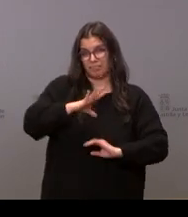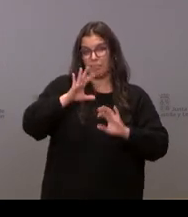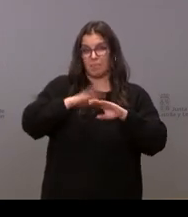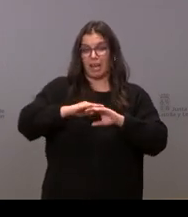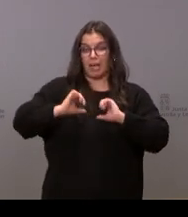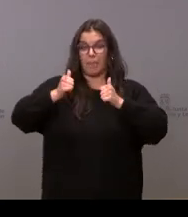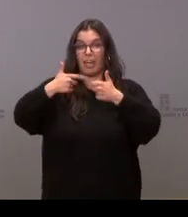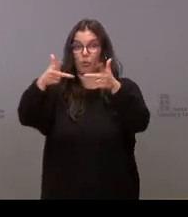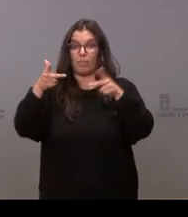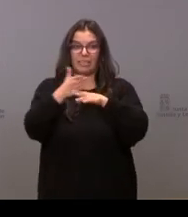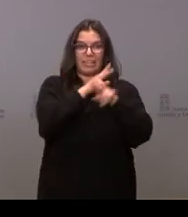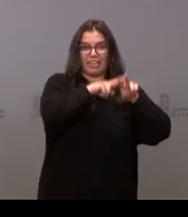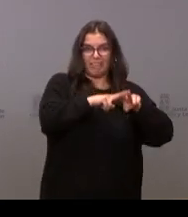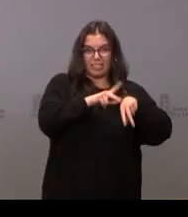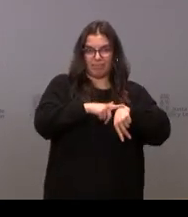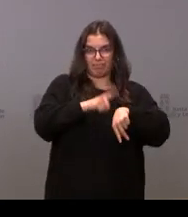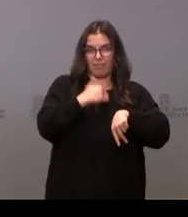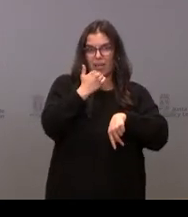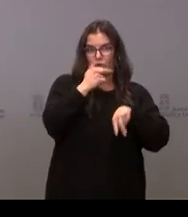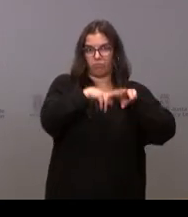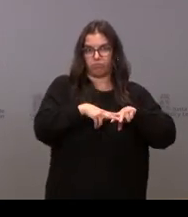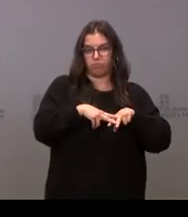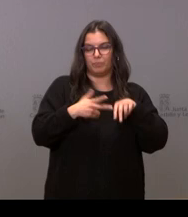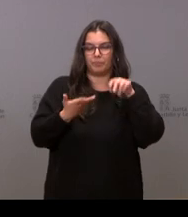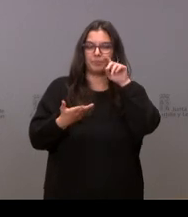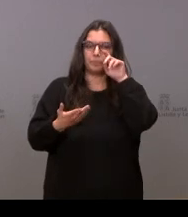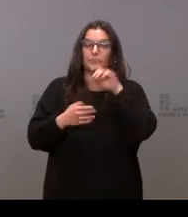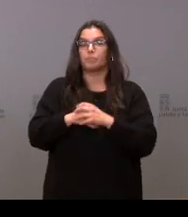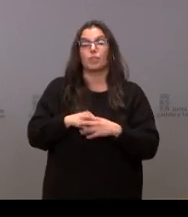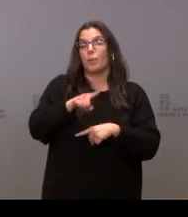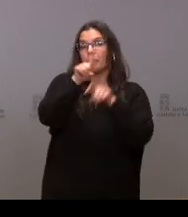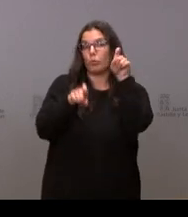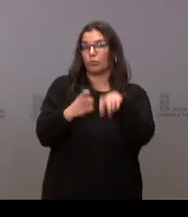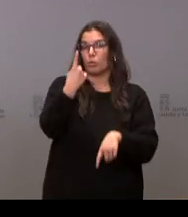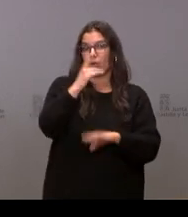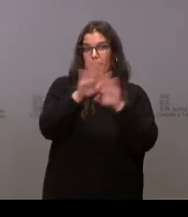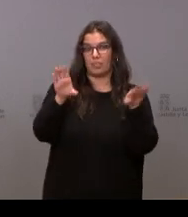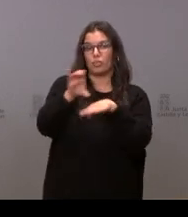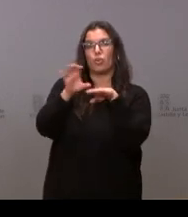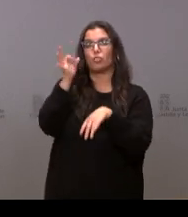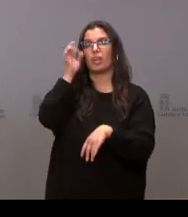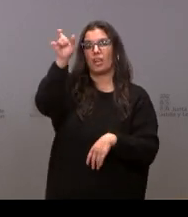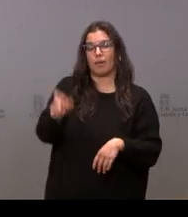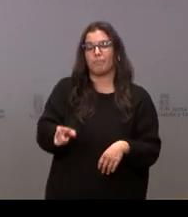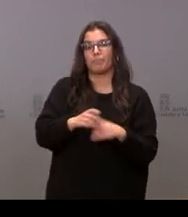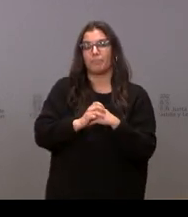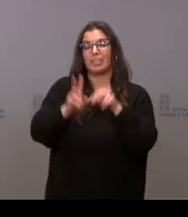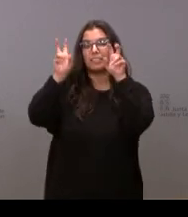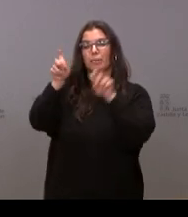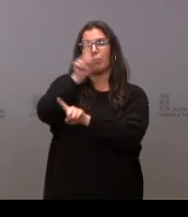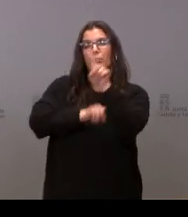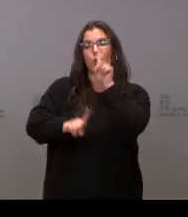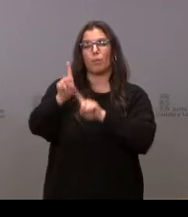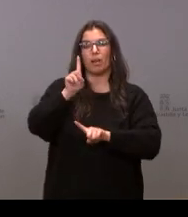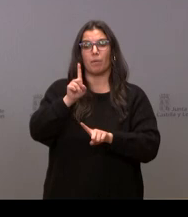rueda de prensa para poder revisarlos y la única pregunta quería plantear a la consejera de Sanidad respecto al problema que